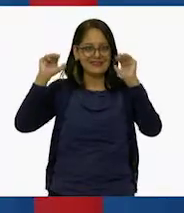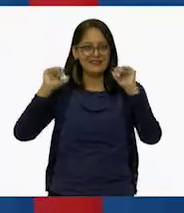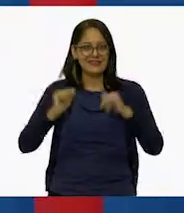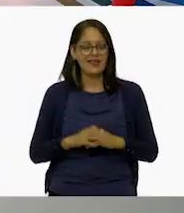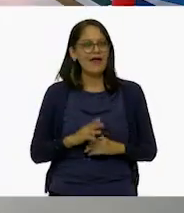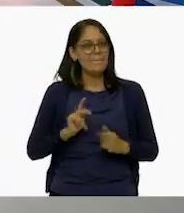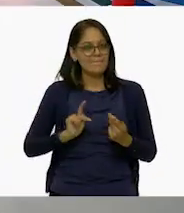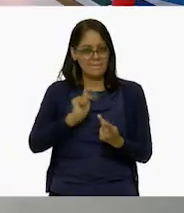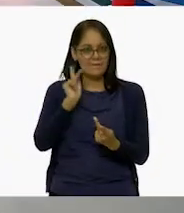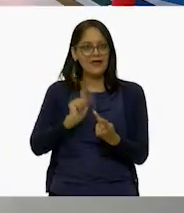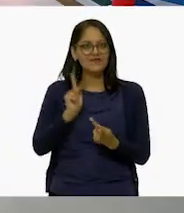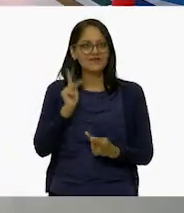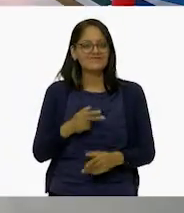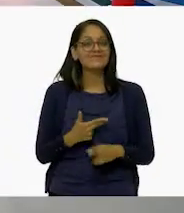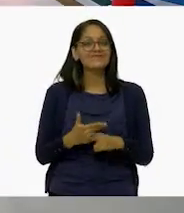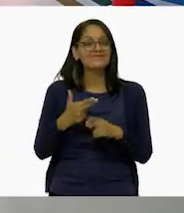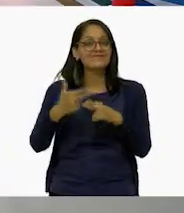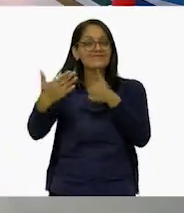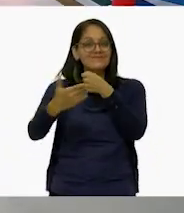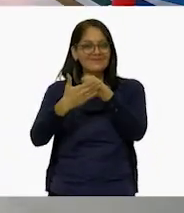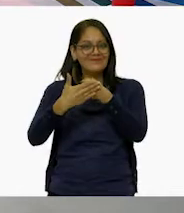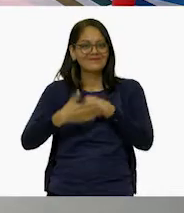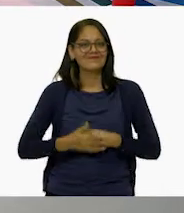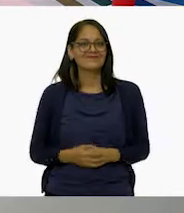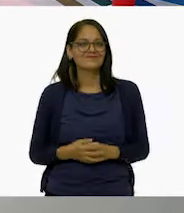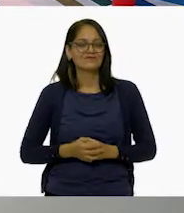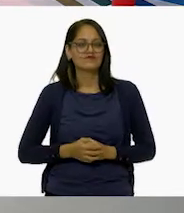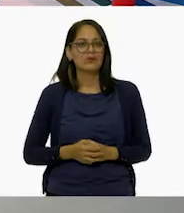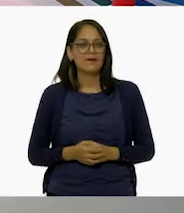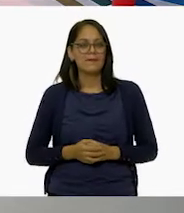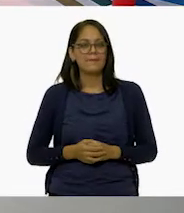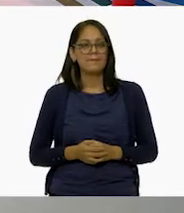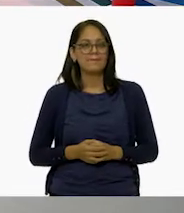Sí. ¡Perfecto! ¡Hasta la próxima! ¡Hasta la próxima! la próxima!